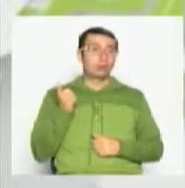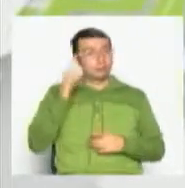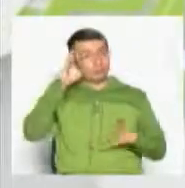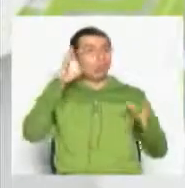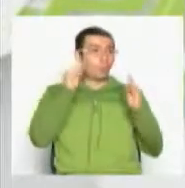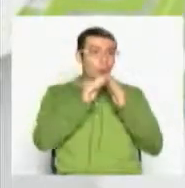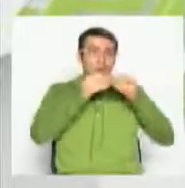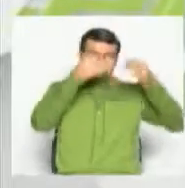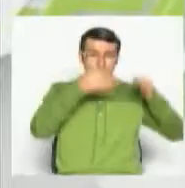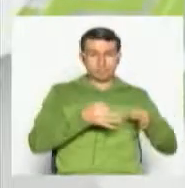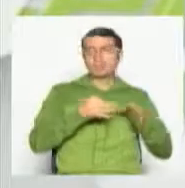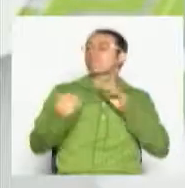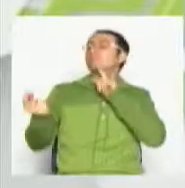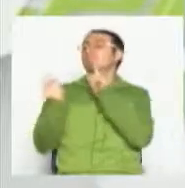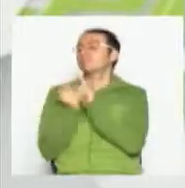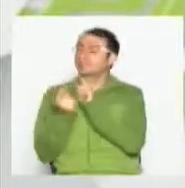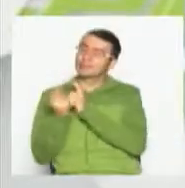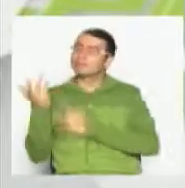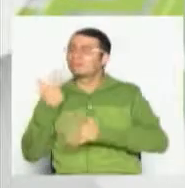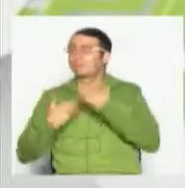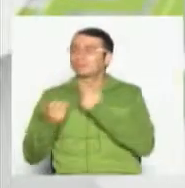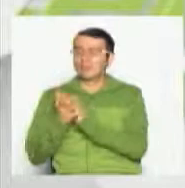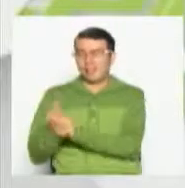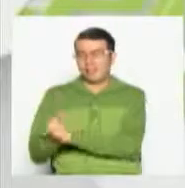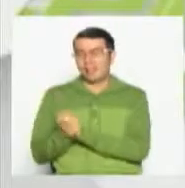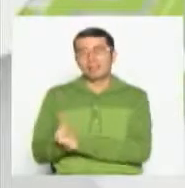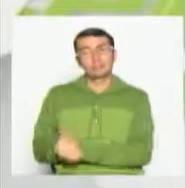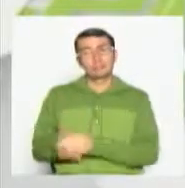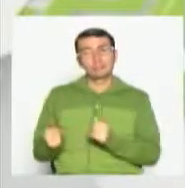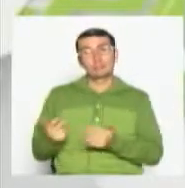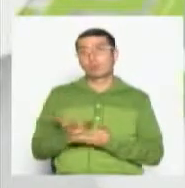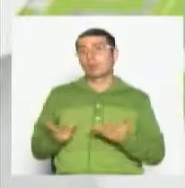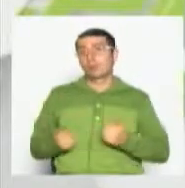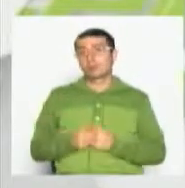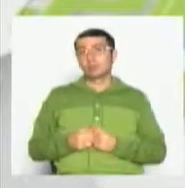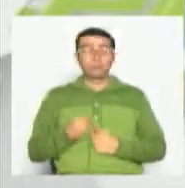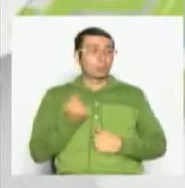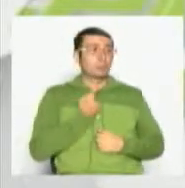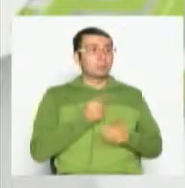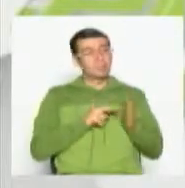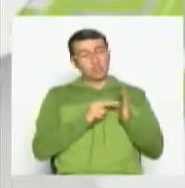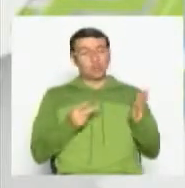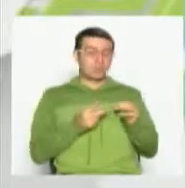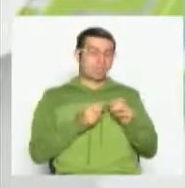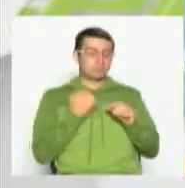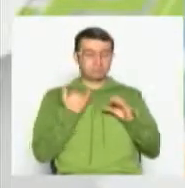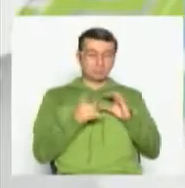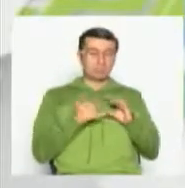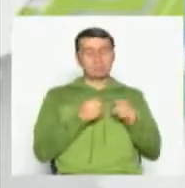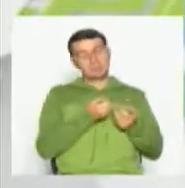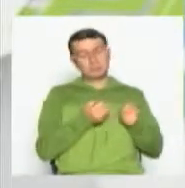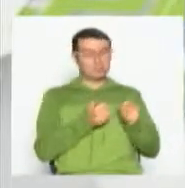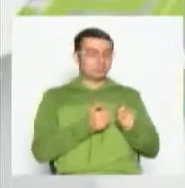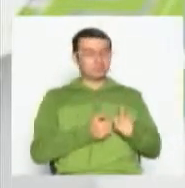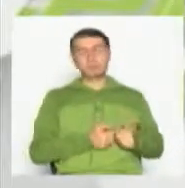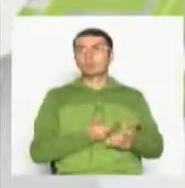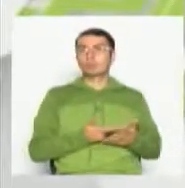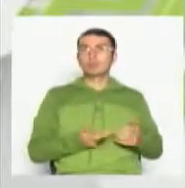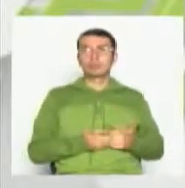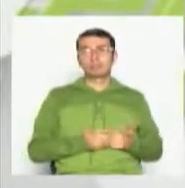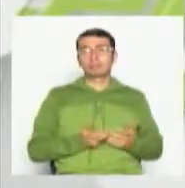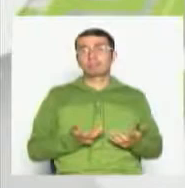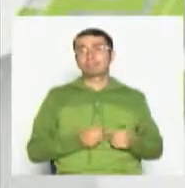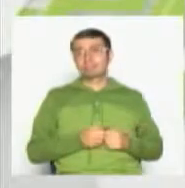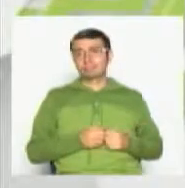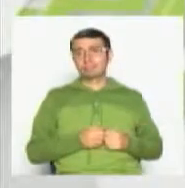Porque ya el mundo se globalizó, esto ya es, para, si tú estás en Tokio, yo